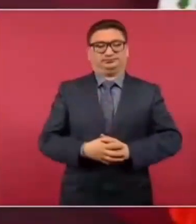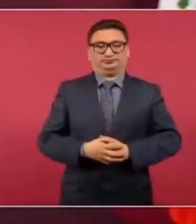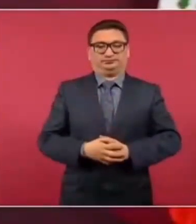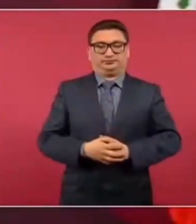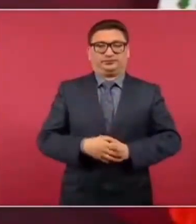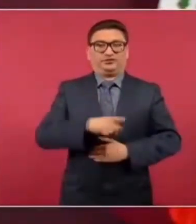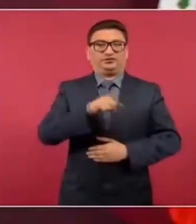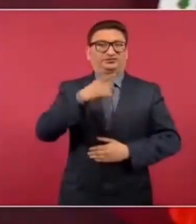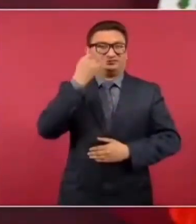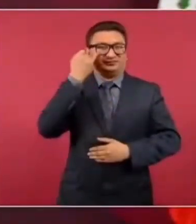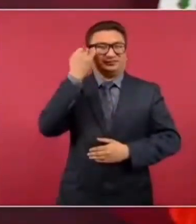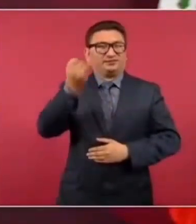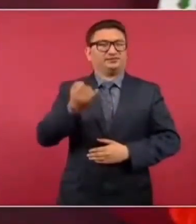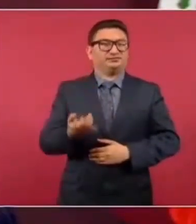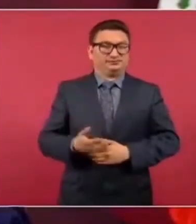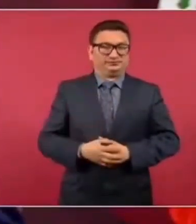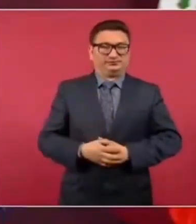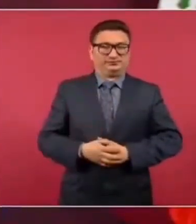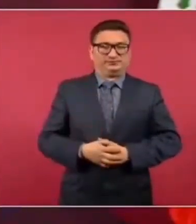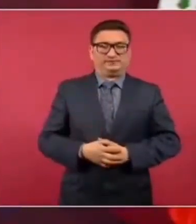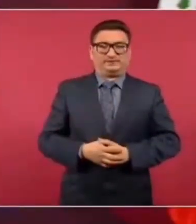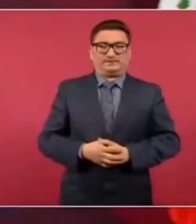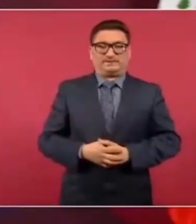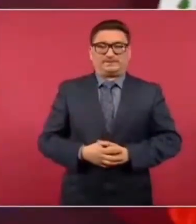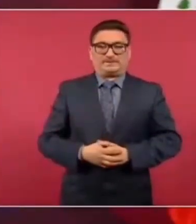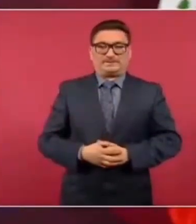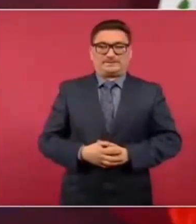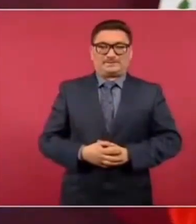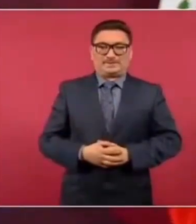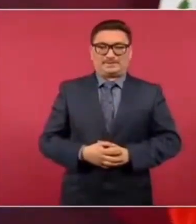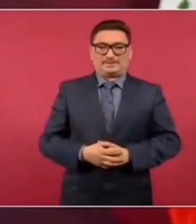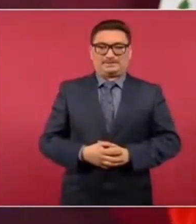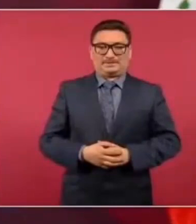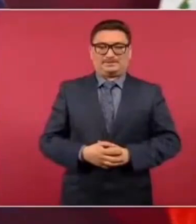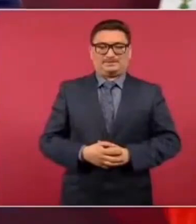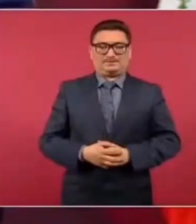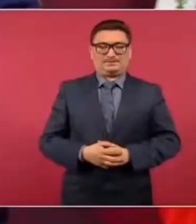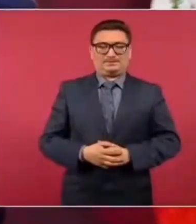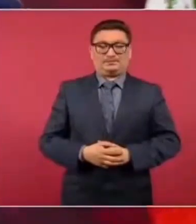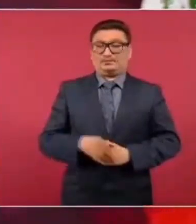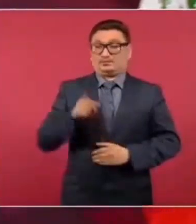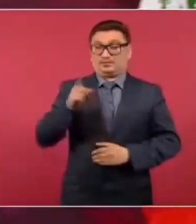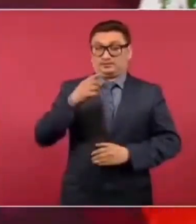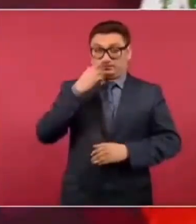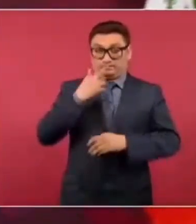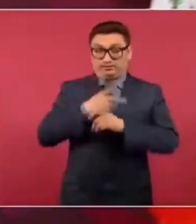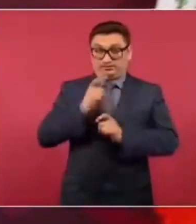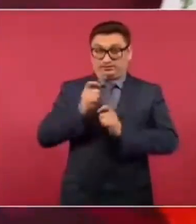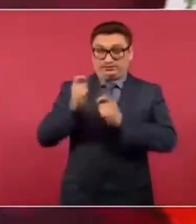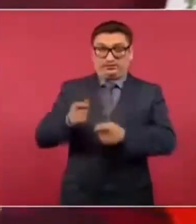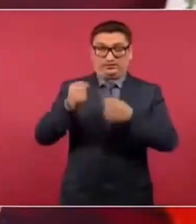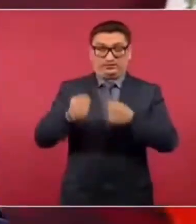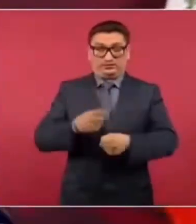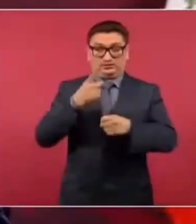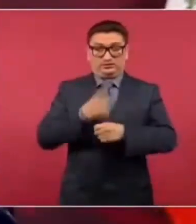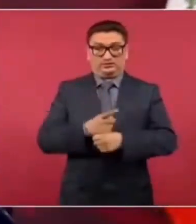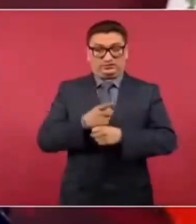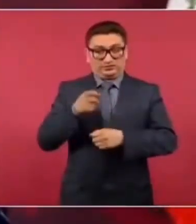Imagínense que el encargado de la seguridad pública